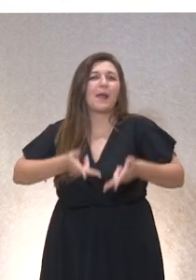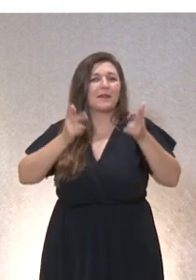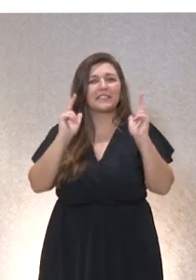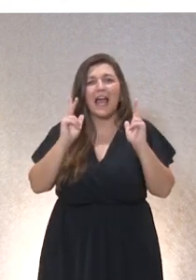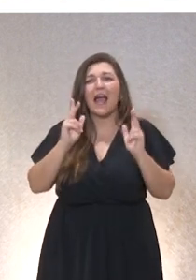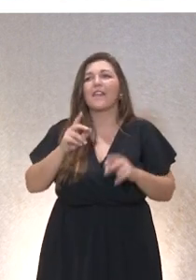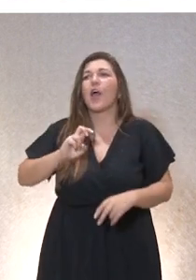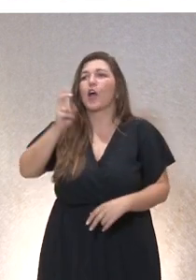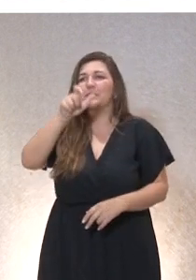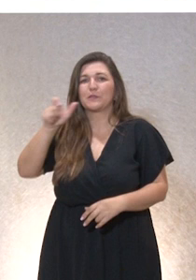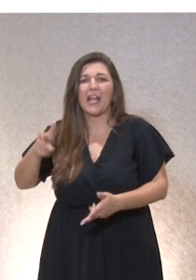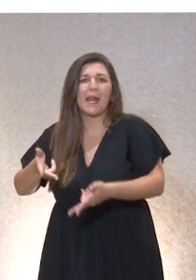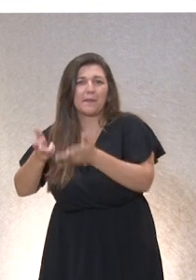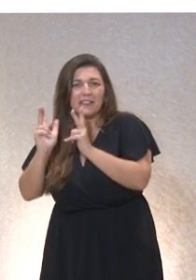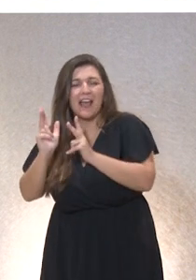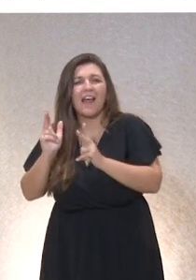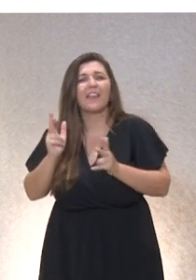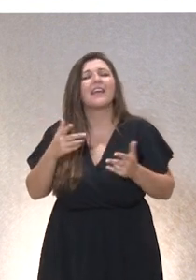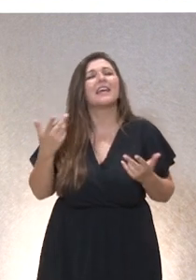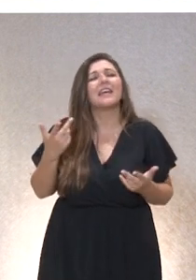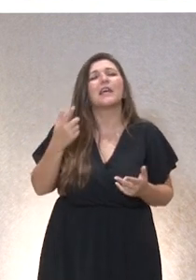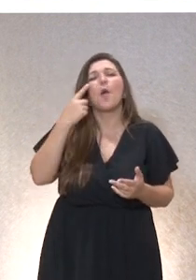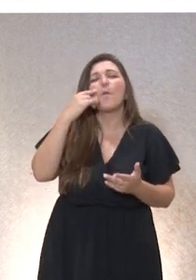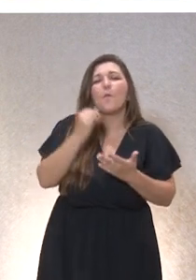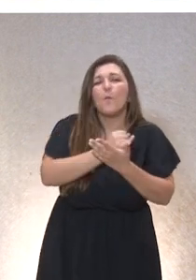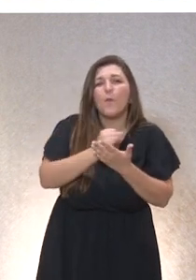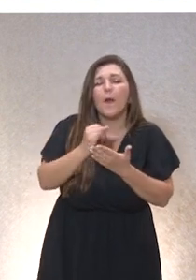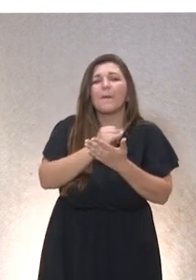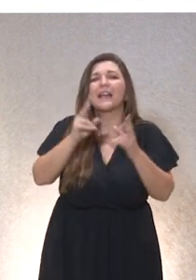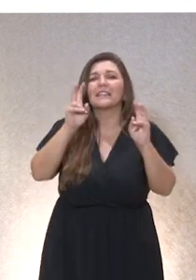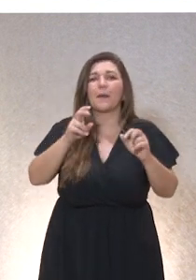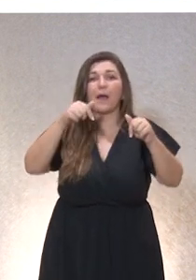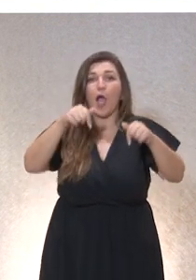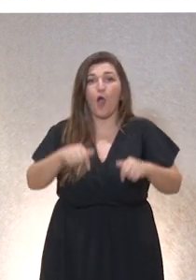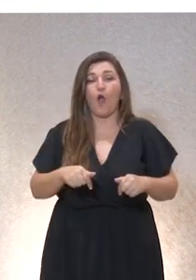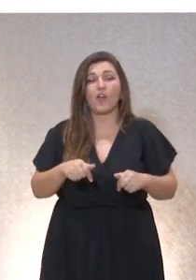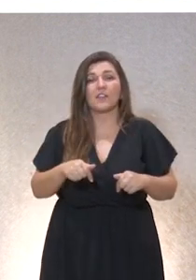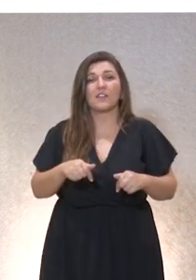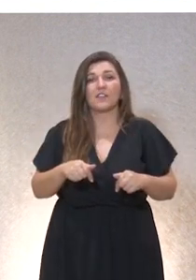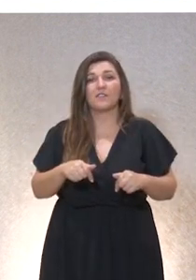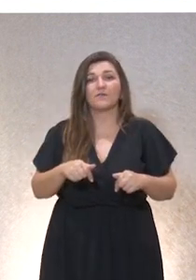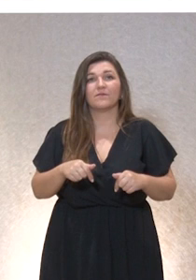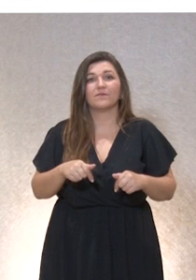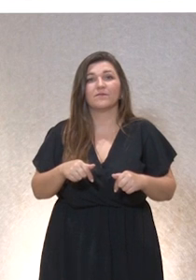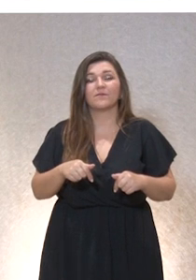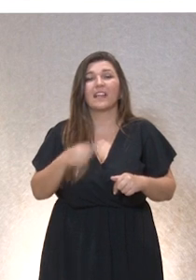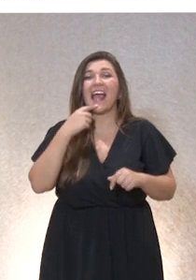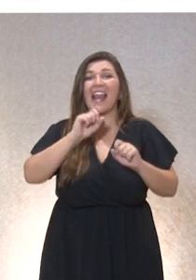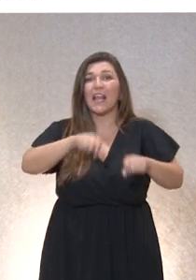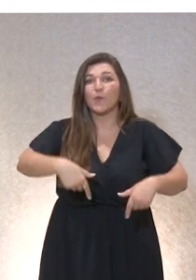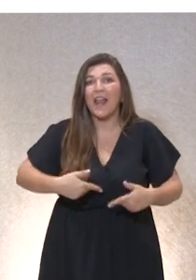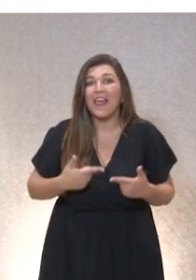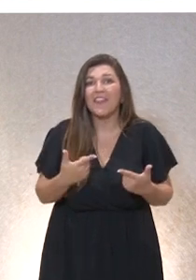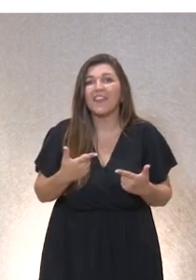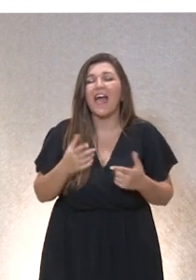libertad de los demás y que pone a prueba una cuestión que me parece muy importante en el tema de hoy o el tema que voy a plantear hoy y es la naturaleza